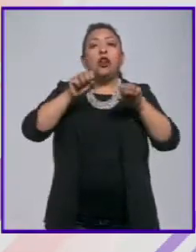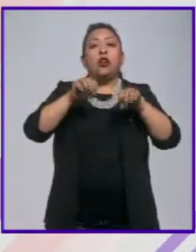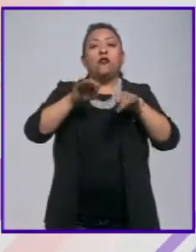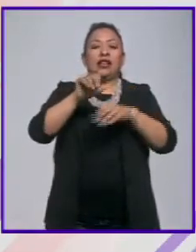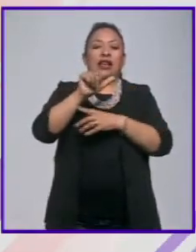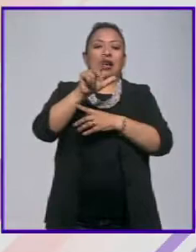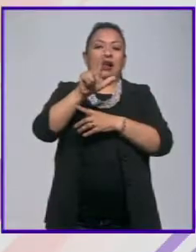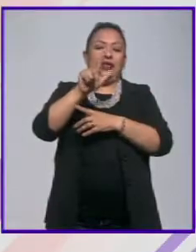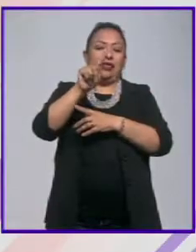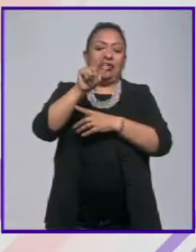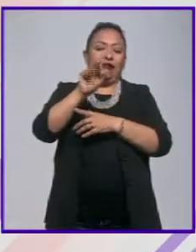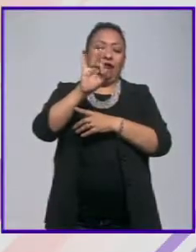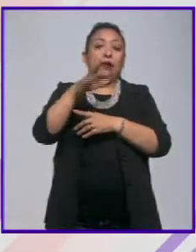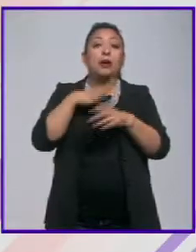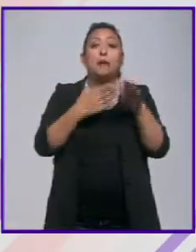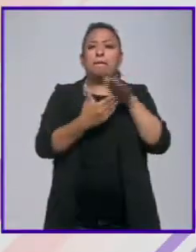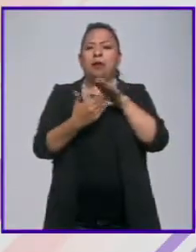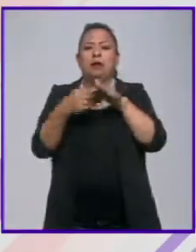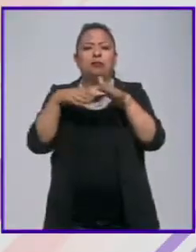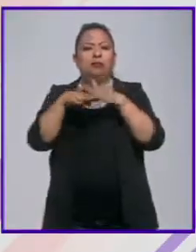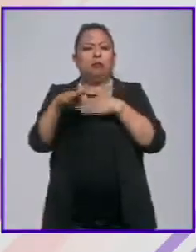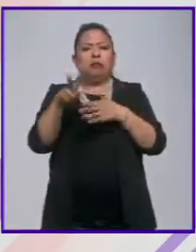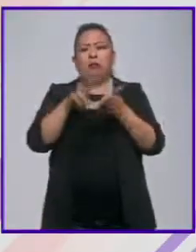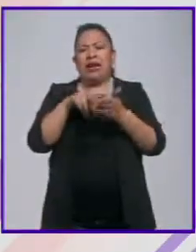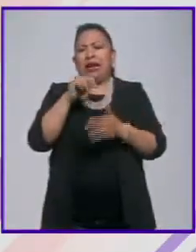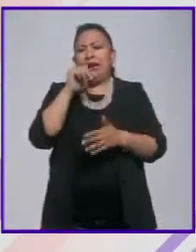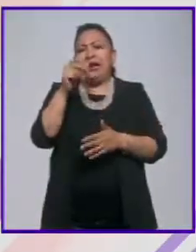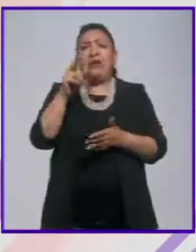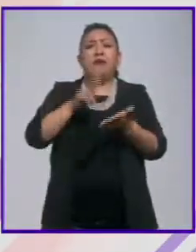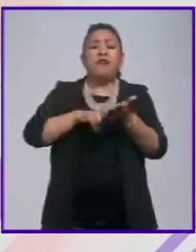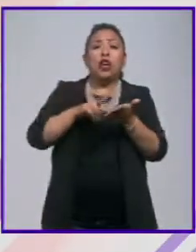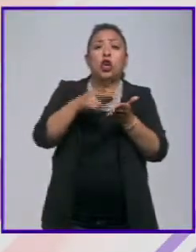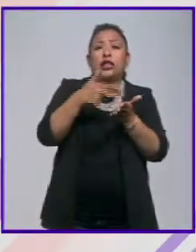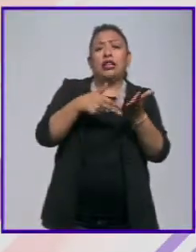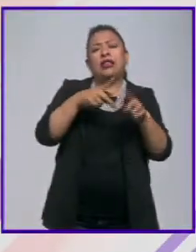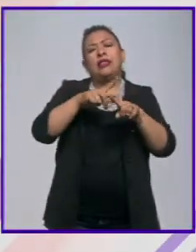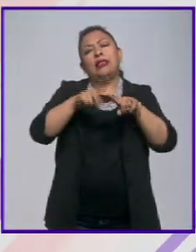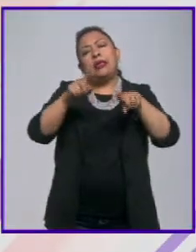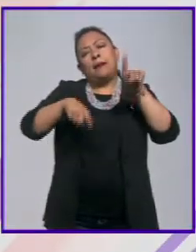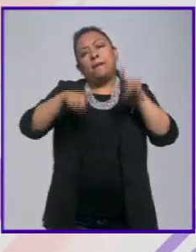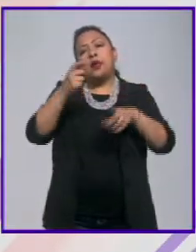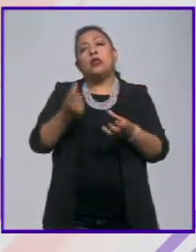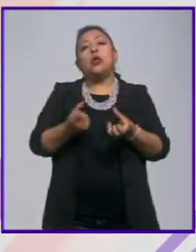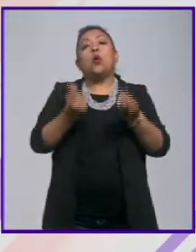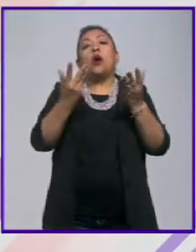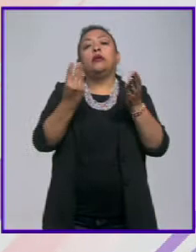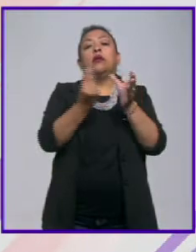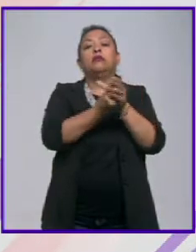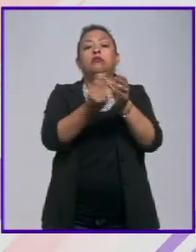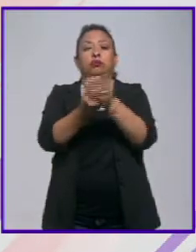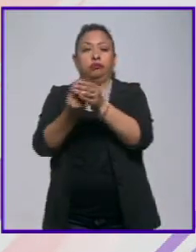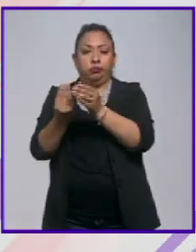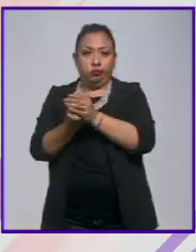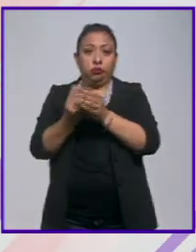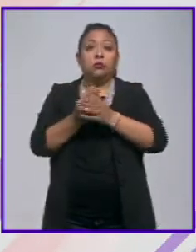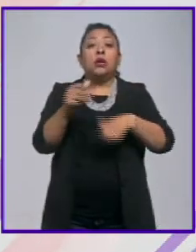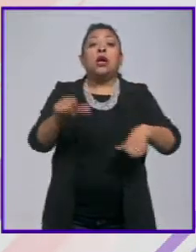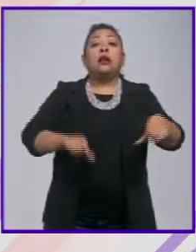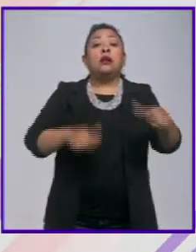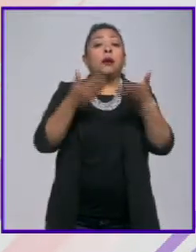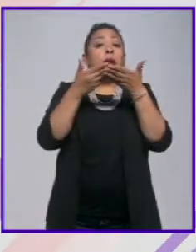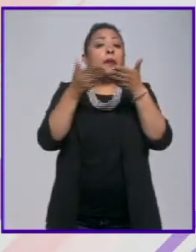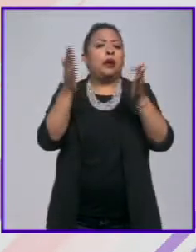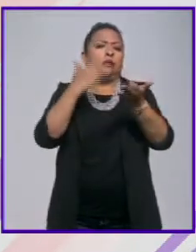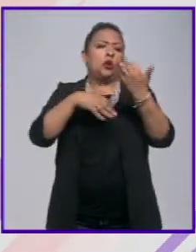Altrafilmica. Las mesas no tienen ningún costo y el precio de los talleres varía según el número de sesiones. Las actividades están